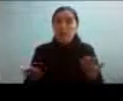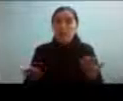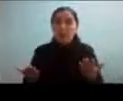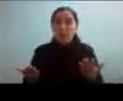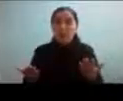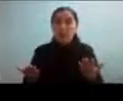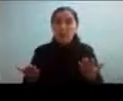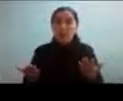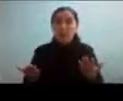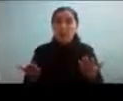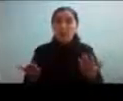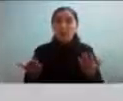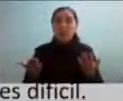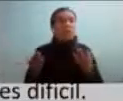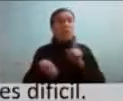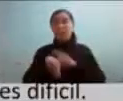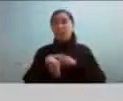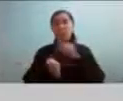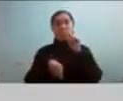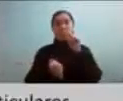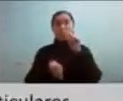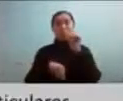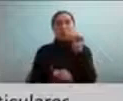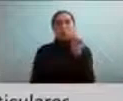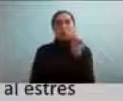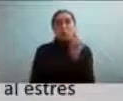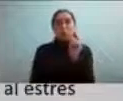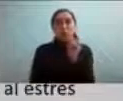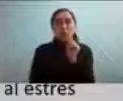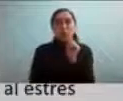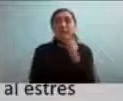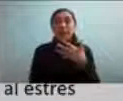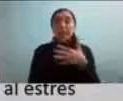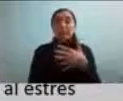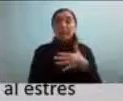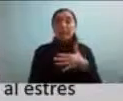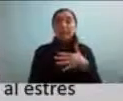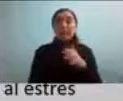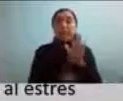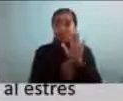no pasó mucho tiempo pasaron un par de segundos ya pero esto se muestra